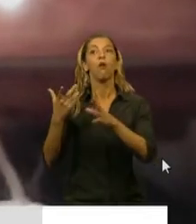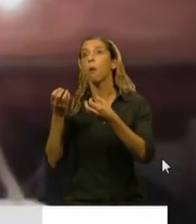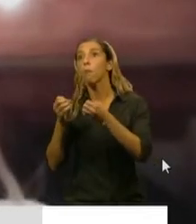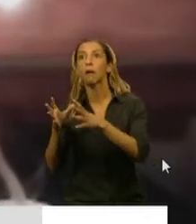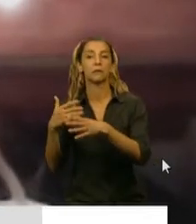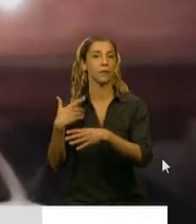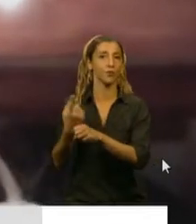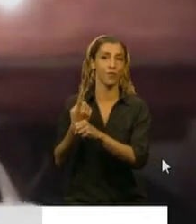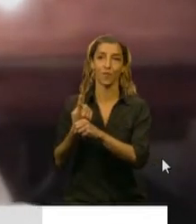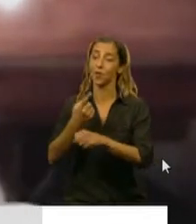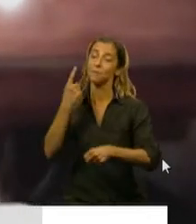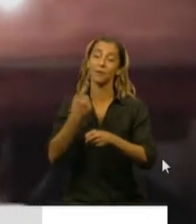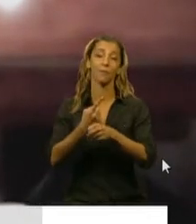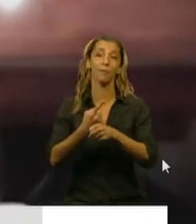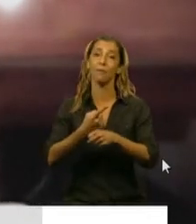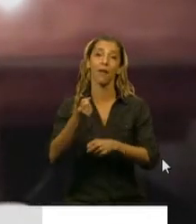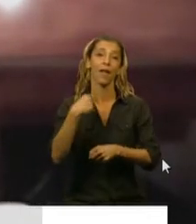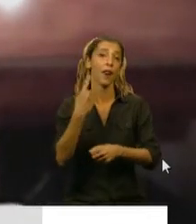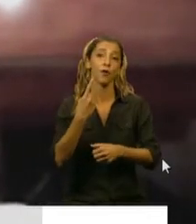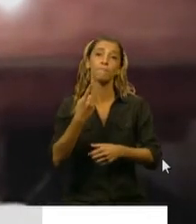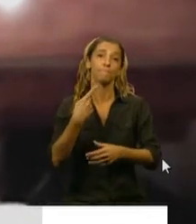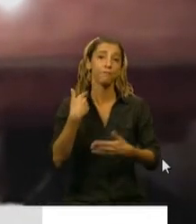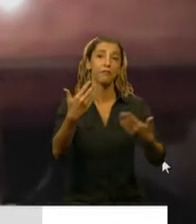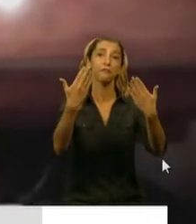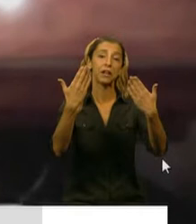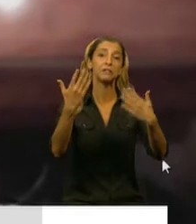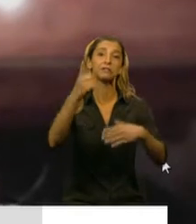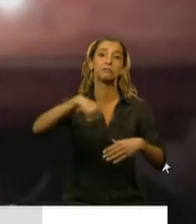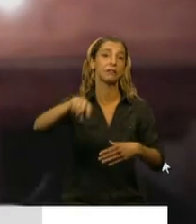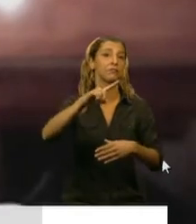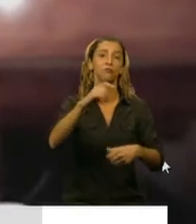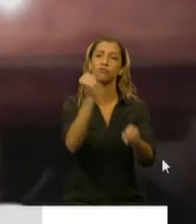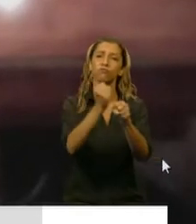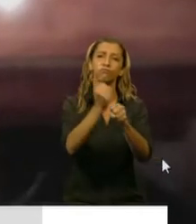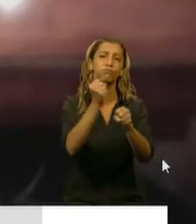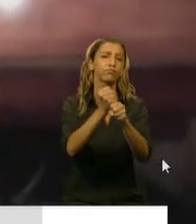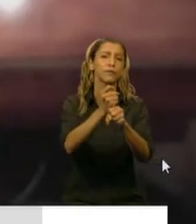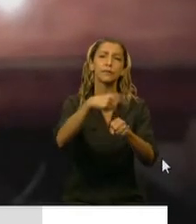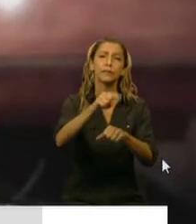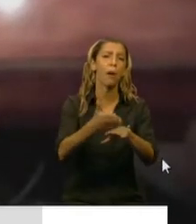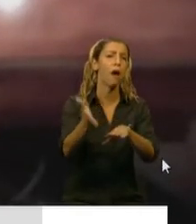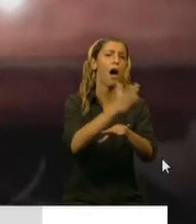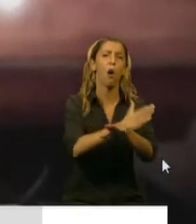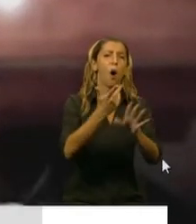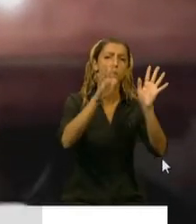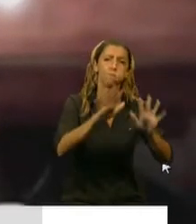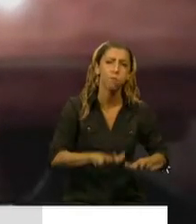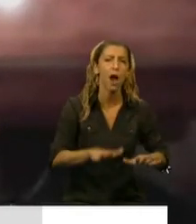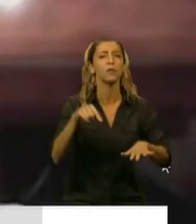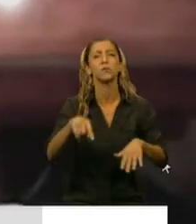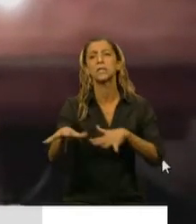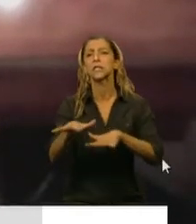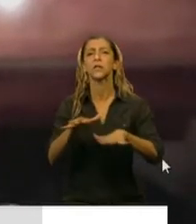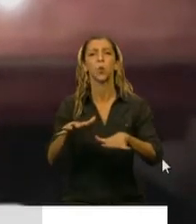trabajo que han realizado los trabajadores de esta casa en medio de una situación marcada por la incertidumbre.